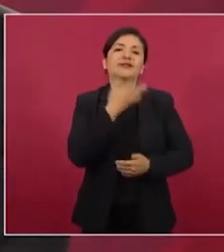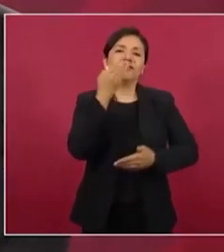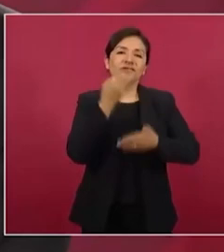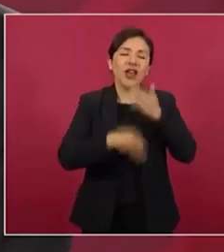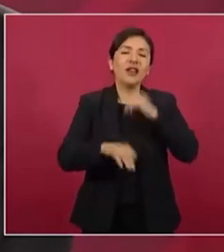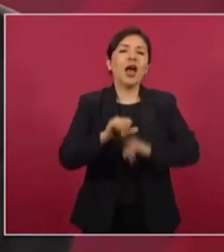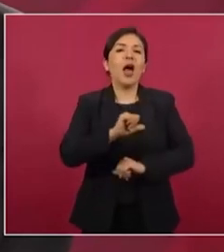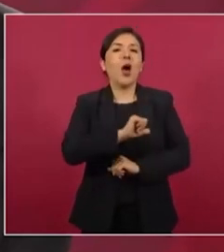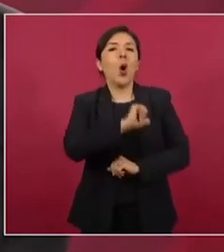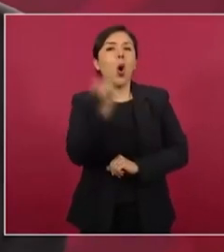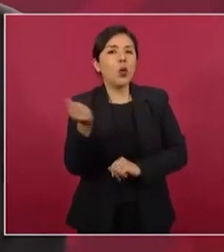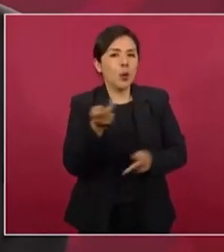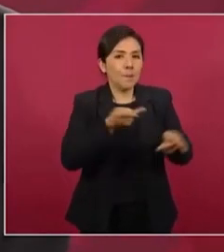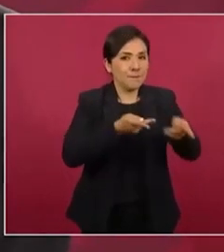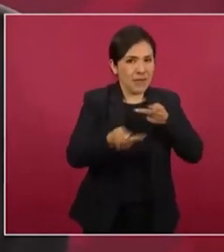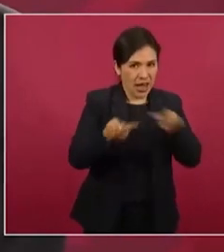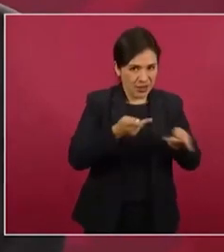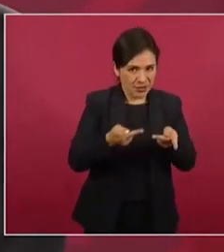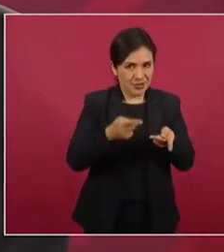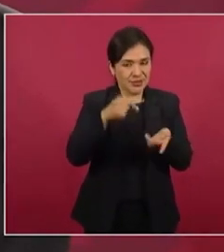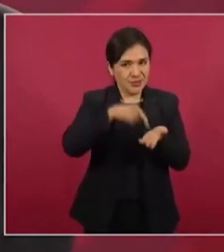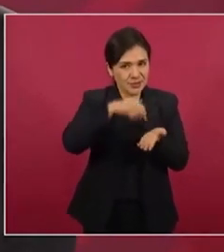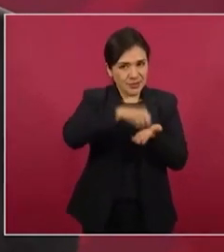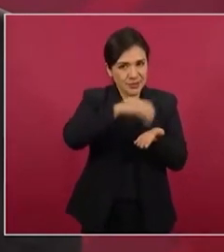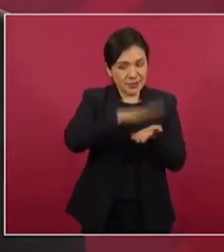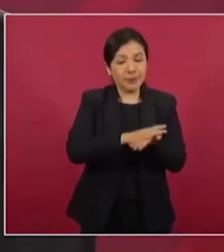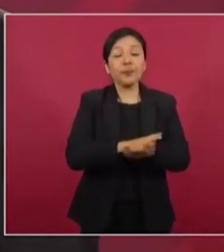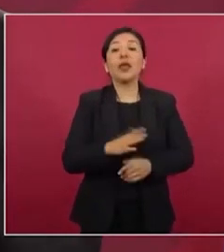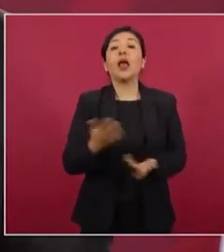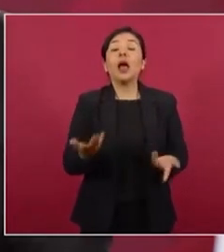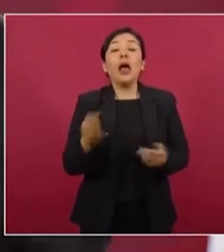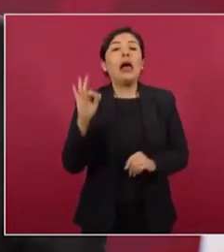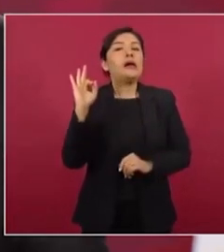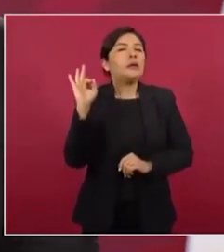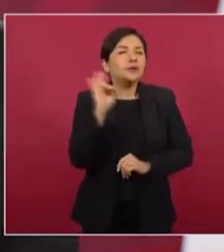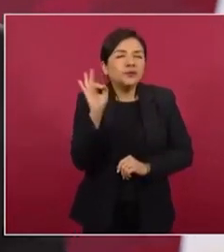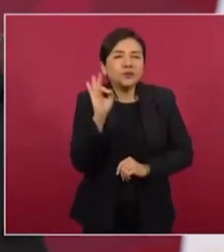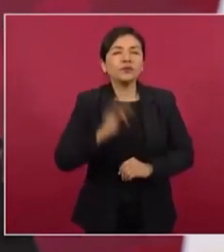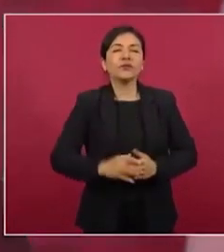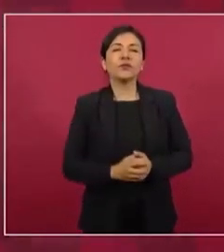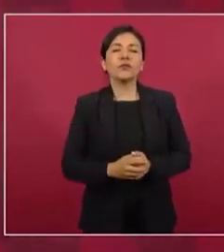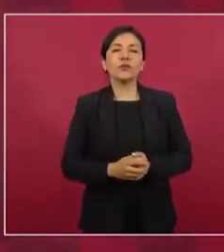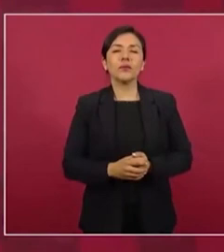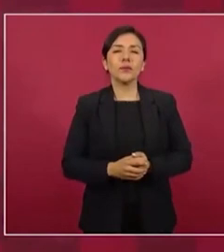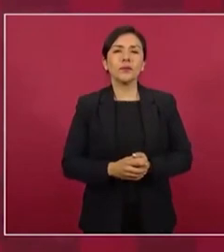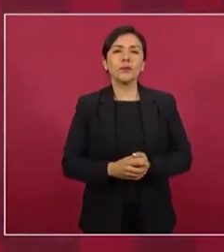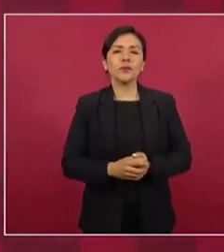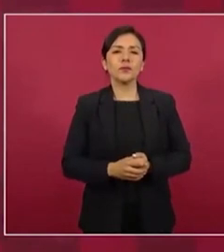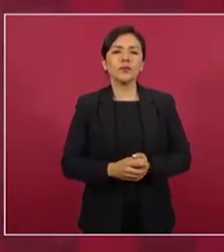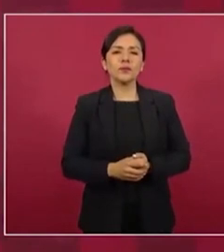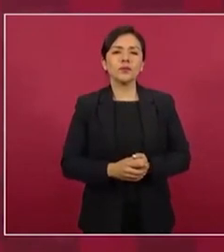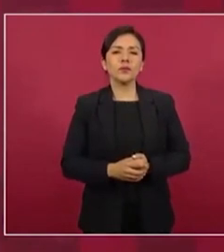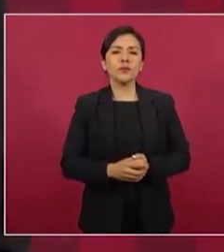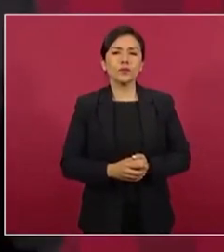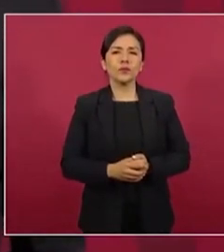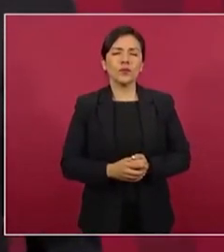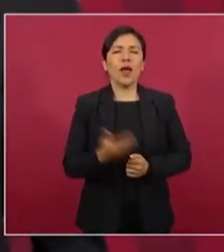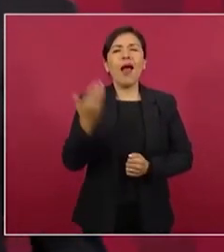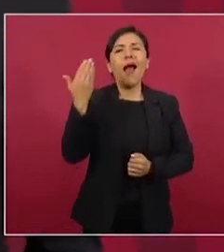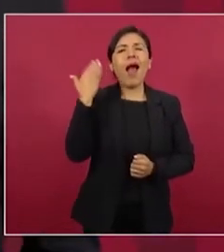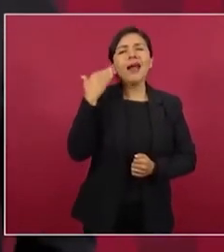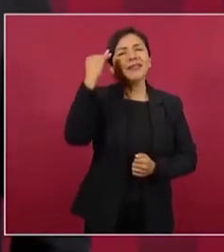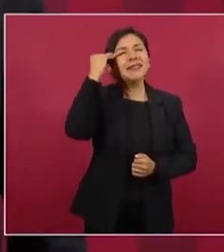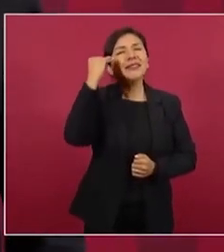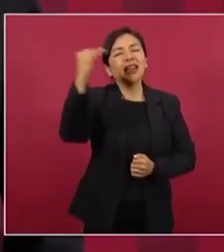plan en el caso de que porque como se decía en los